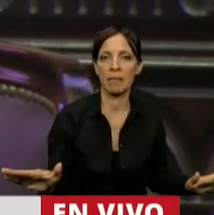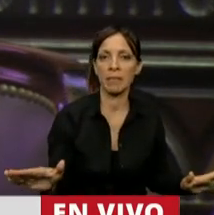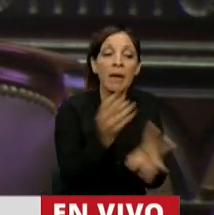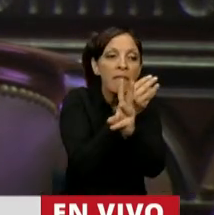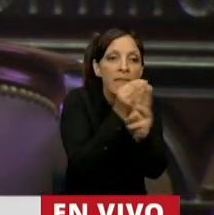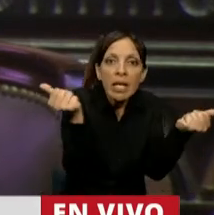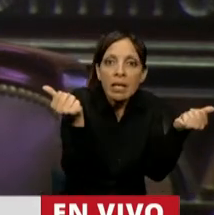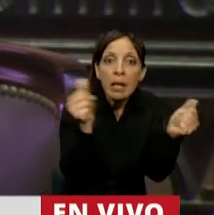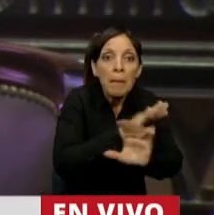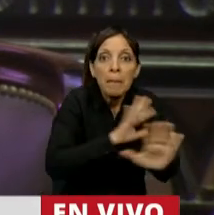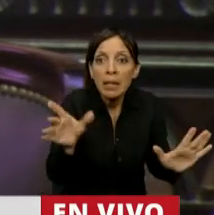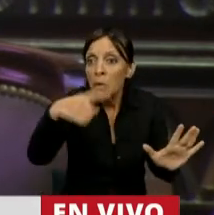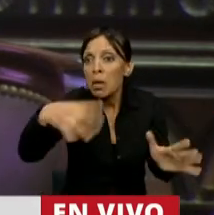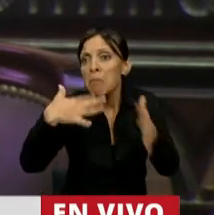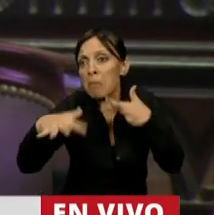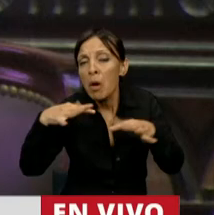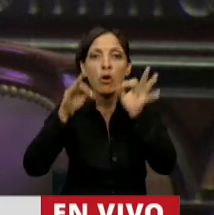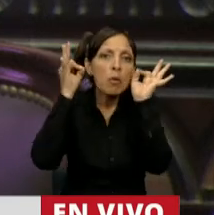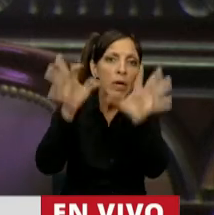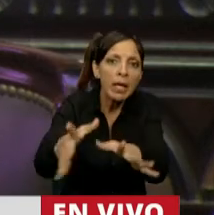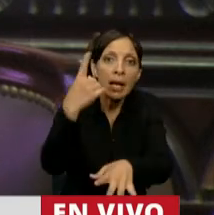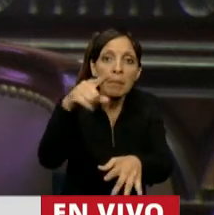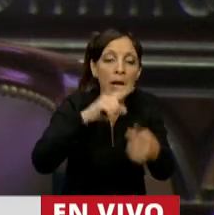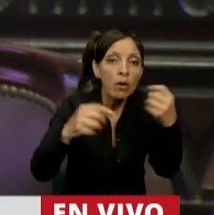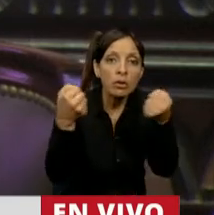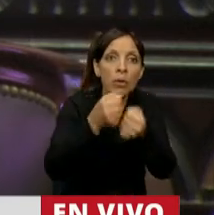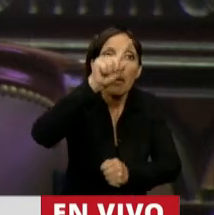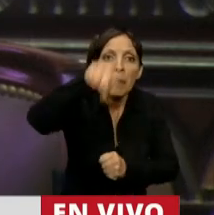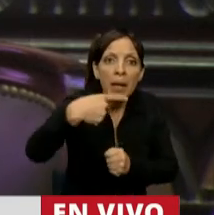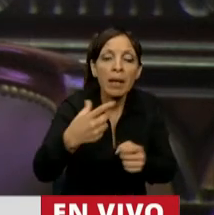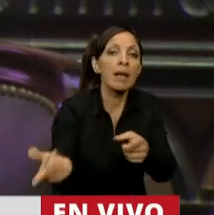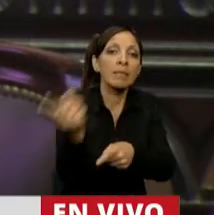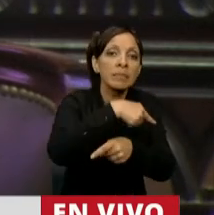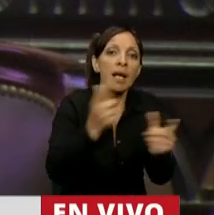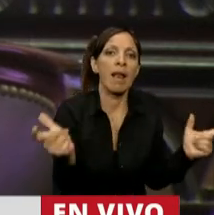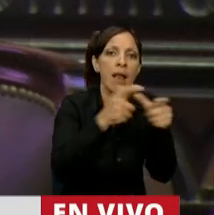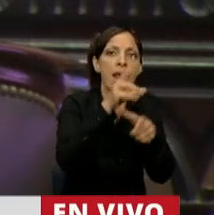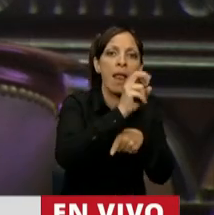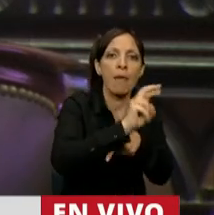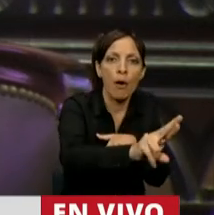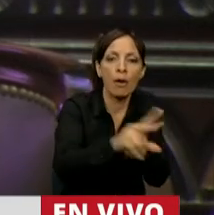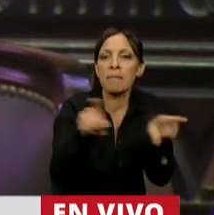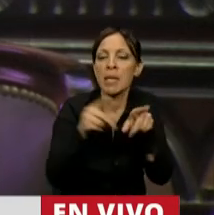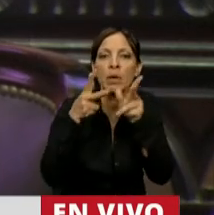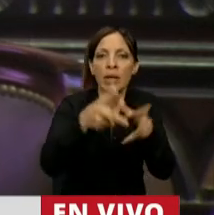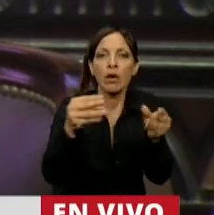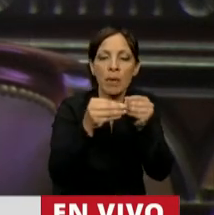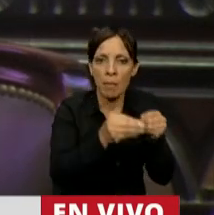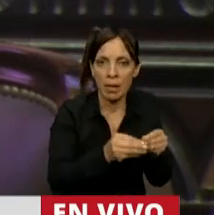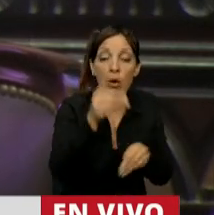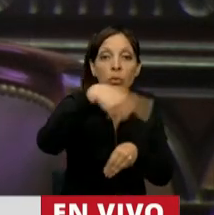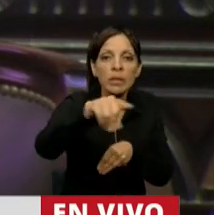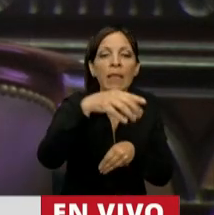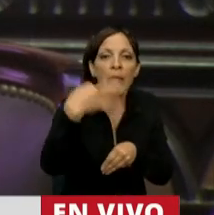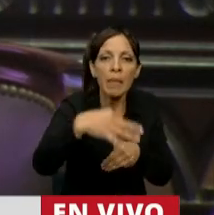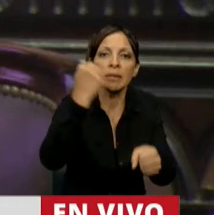terminó. Interpreten lo que quieran, pero los consensos se logran en labor parlamentaria como lo dijeron mis compañeros. Hagan el trabajo